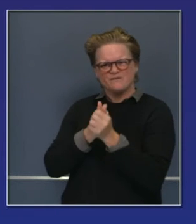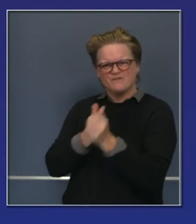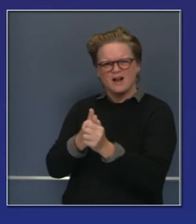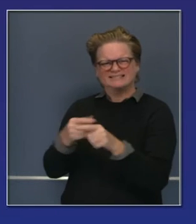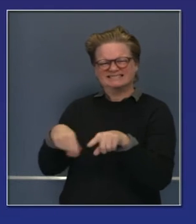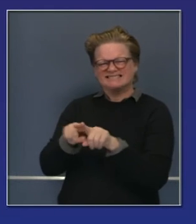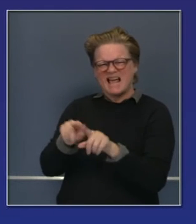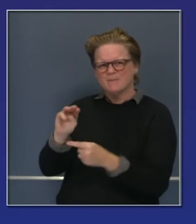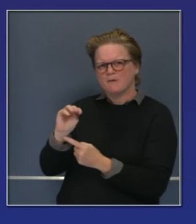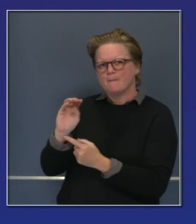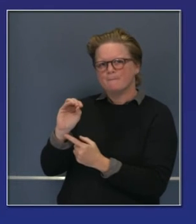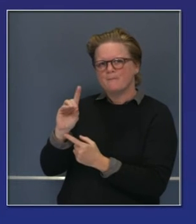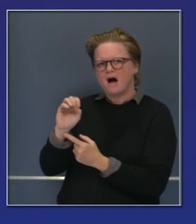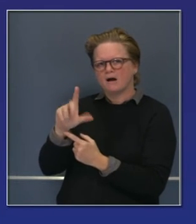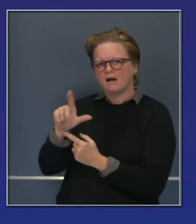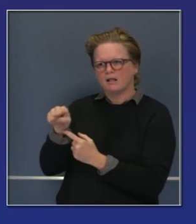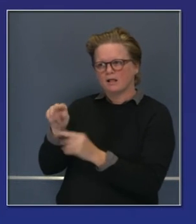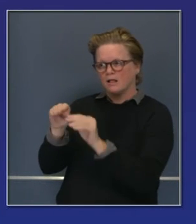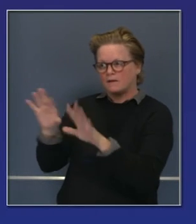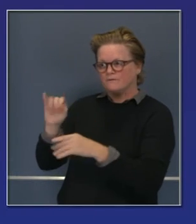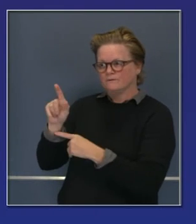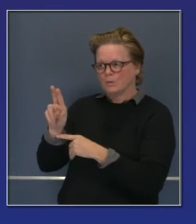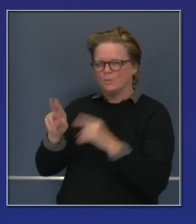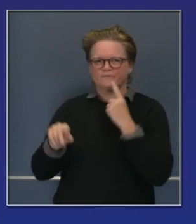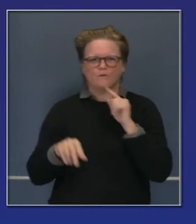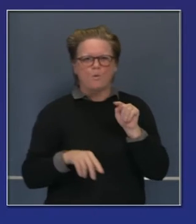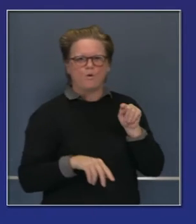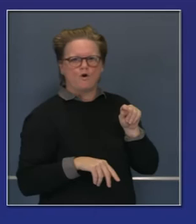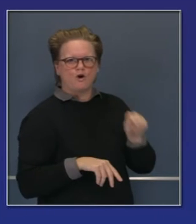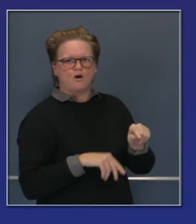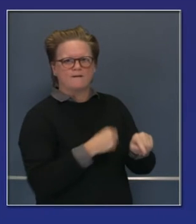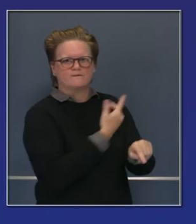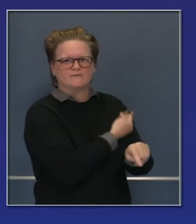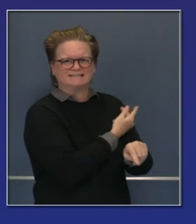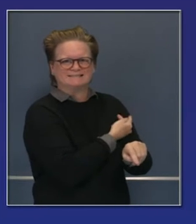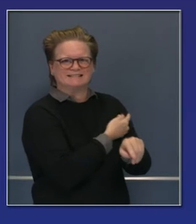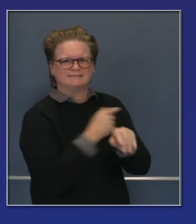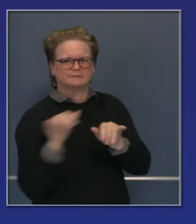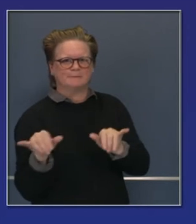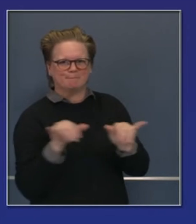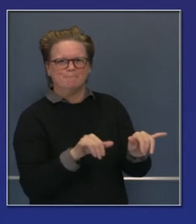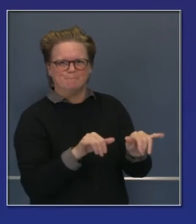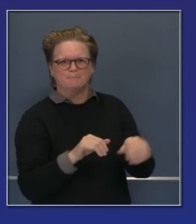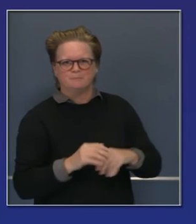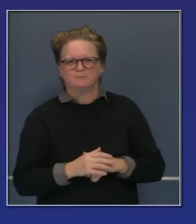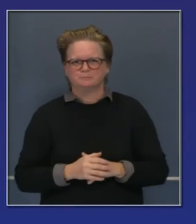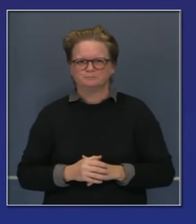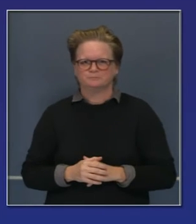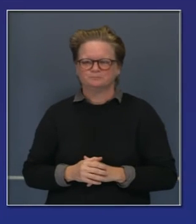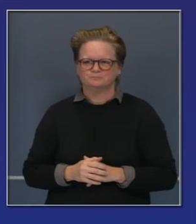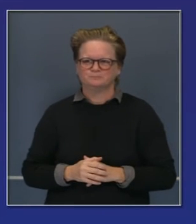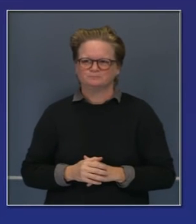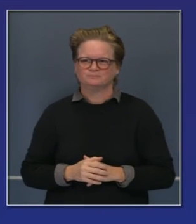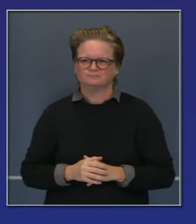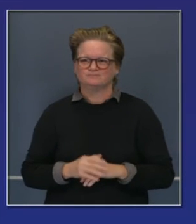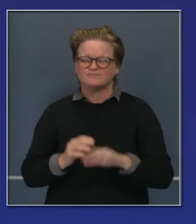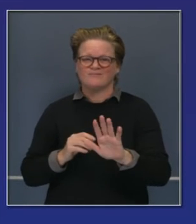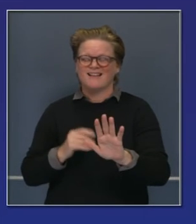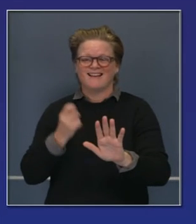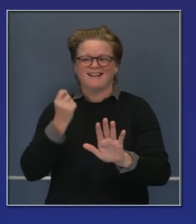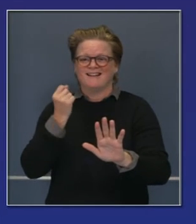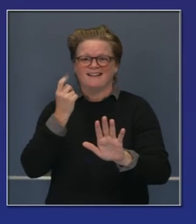seamos conscientes de lo que está funcionando con los protocolos existentes y cómo poder mejorarlos. Siempre conscientes de las